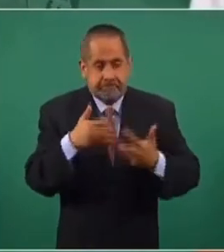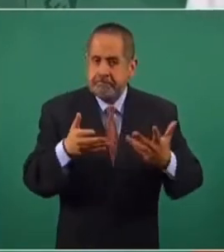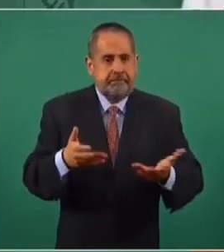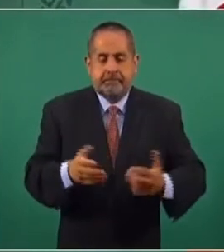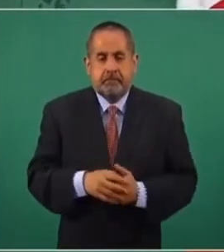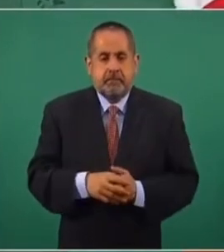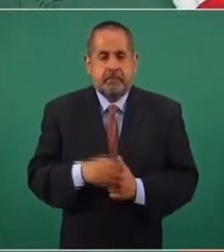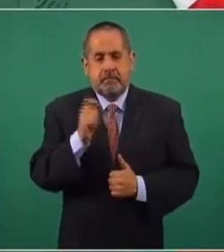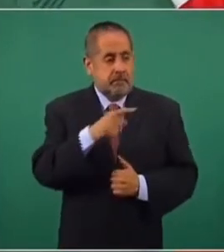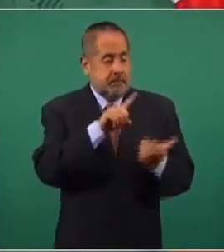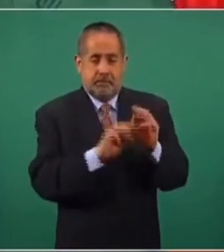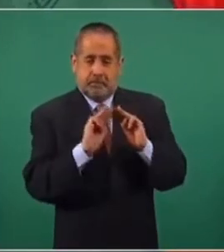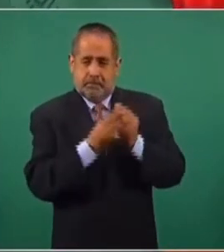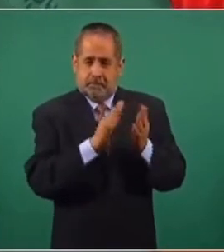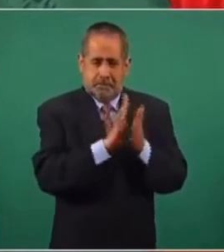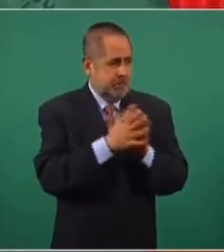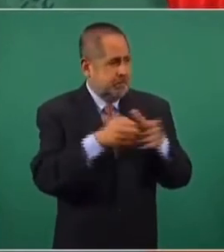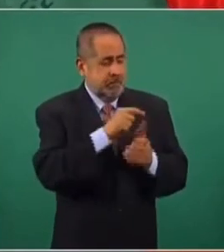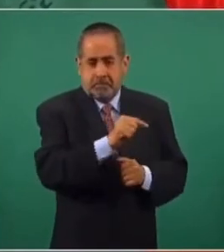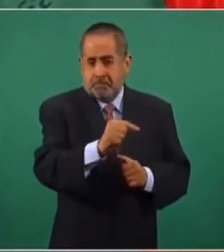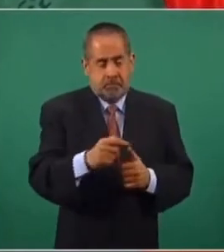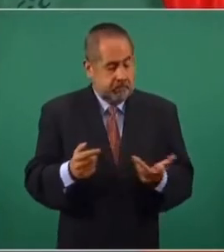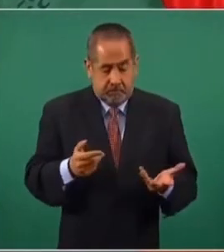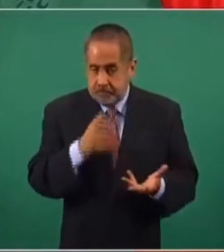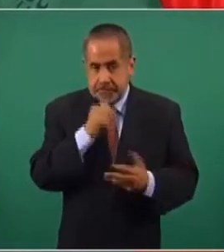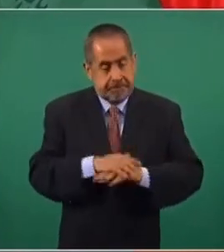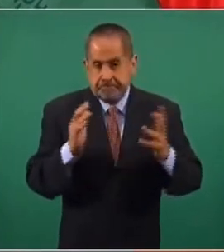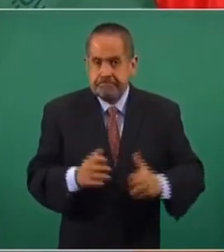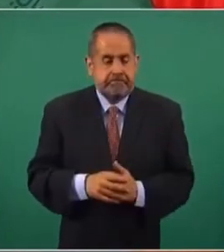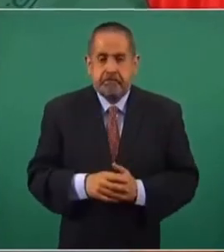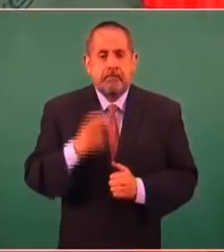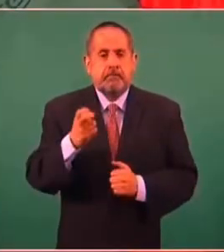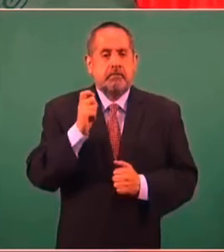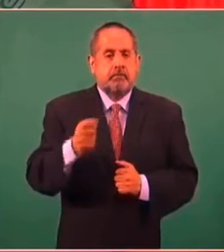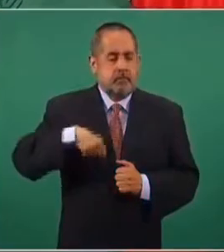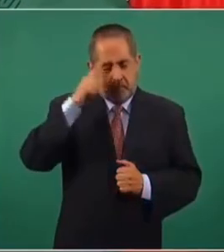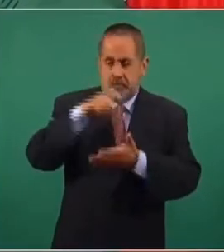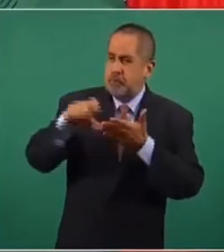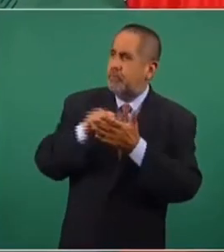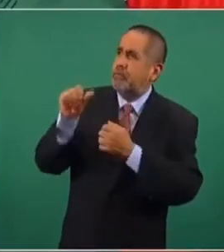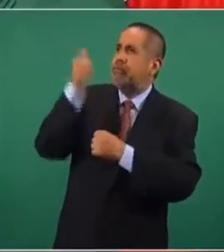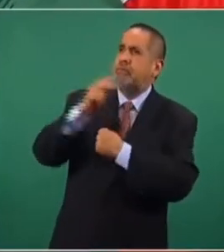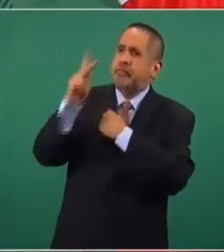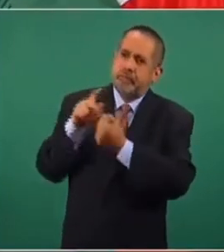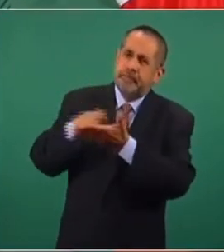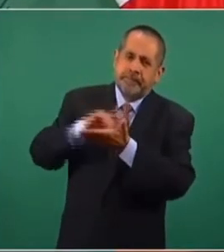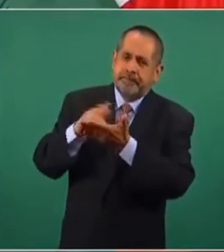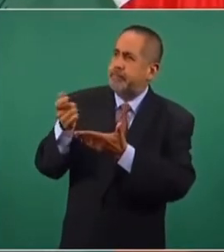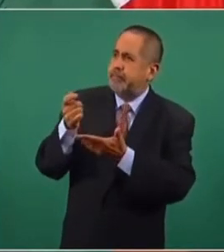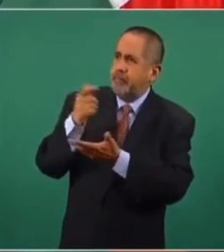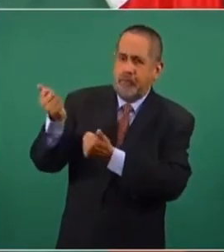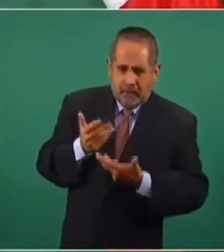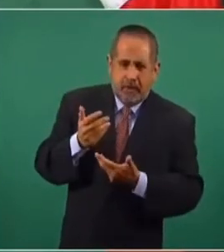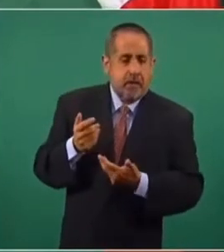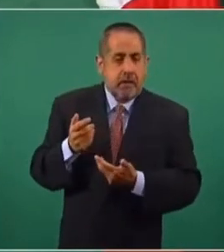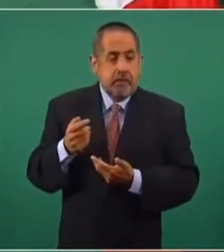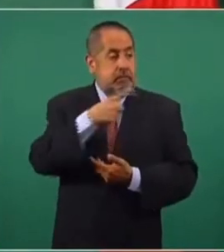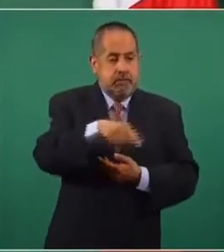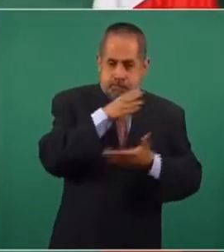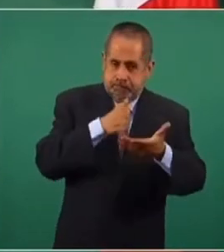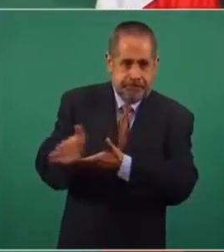son mafias que existían. Entonces, estamos comprando los medicamentos afuera y están